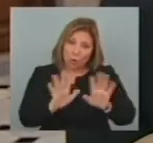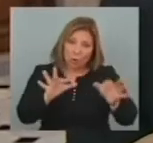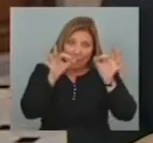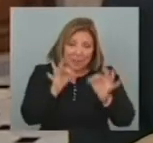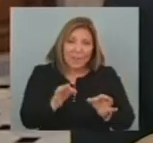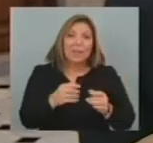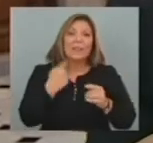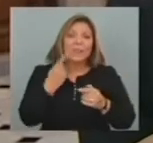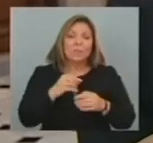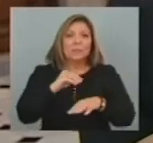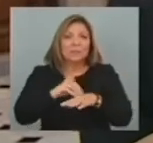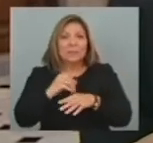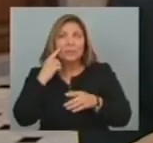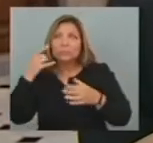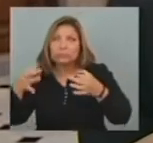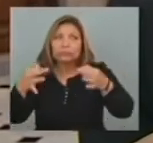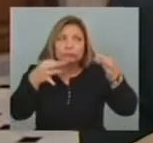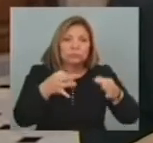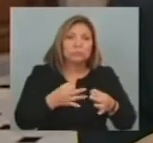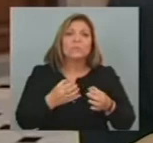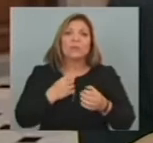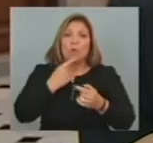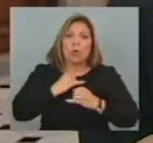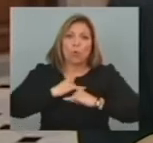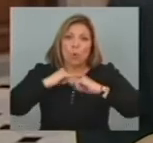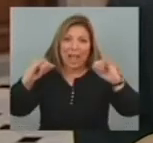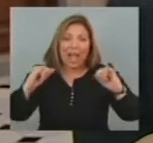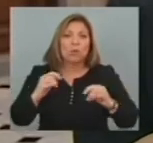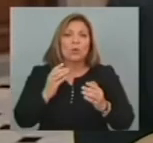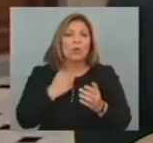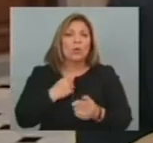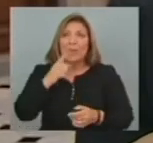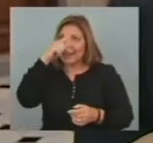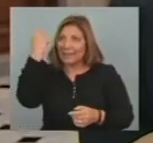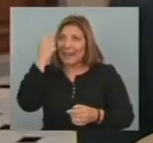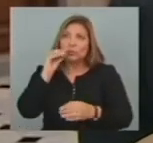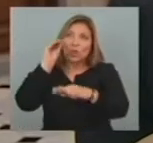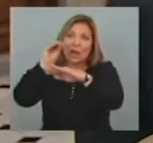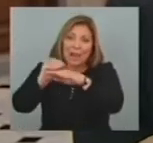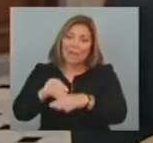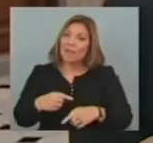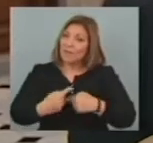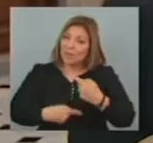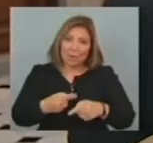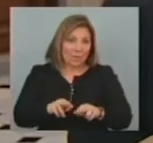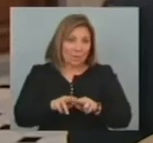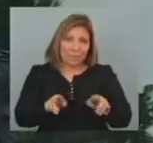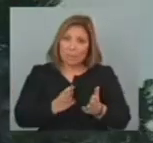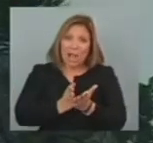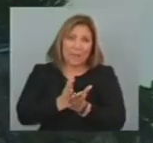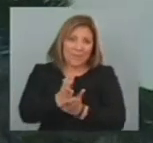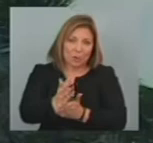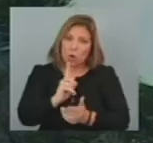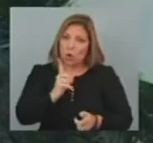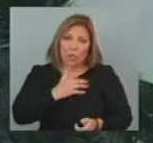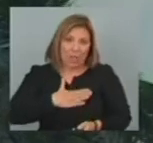tenemos que realizar Como lo hemos hecho Para expresar nuestra opinión A la comunidad internacional Vamos a seguir por ahora con ese camino El